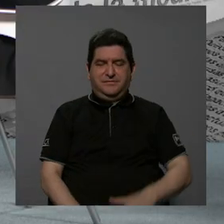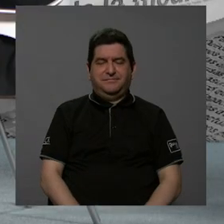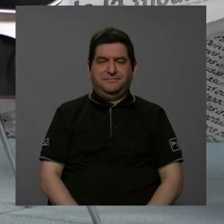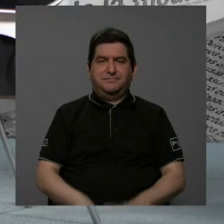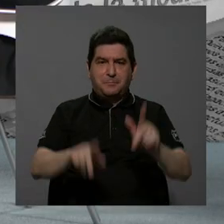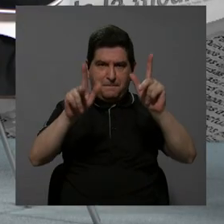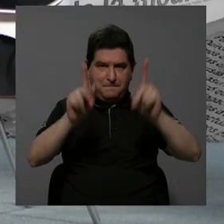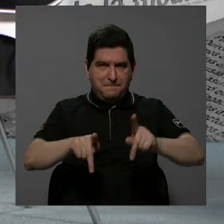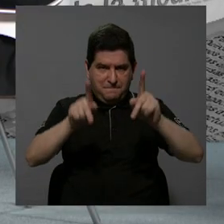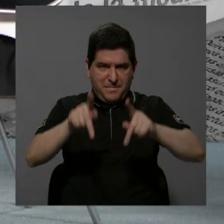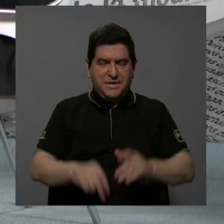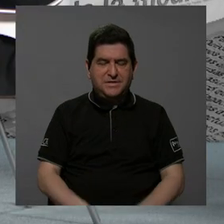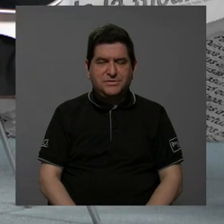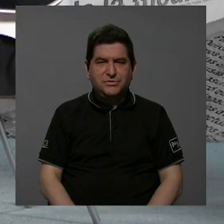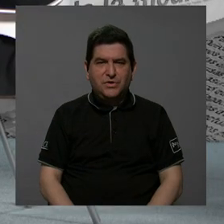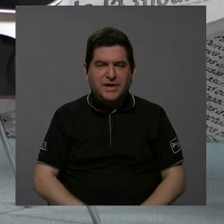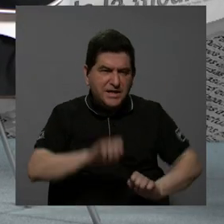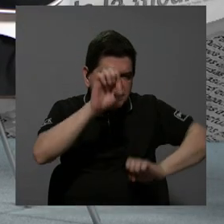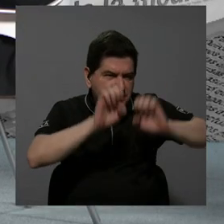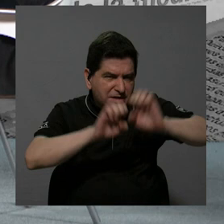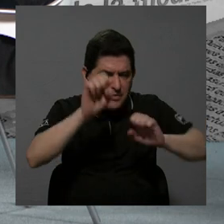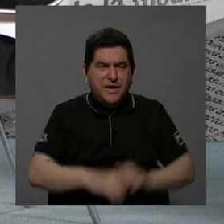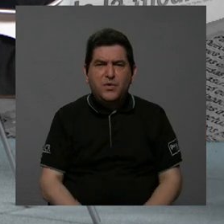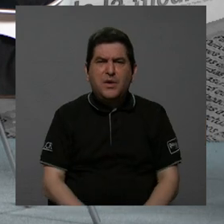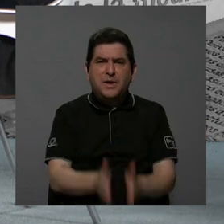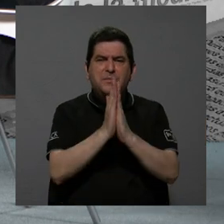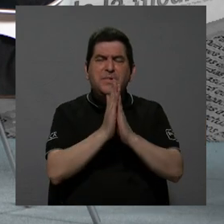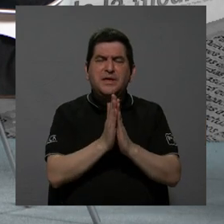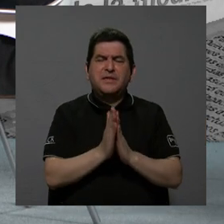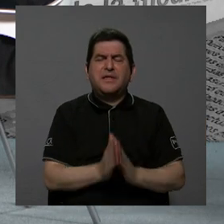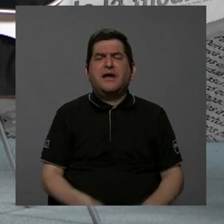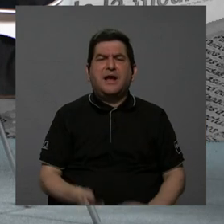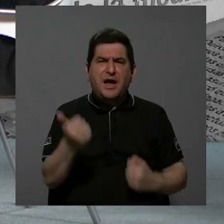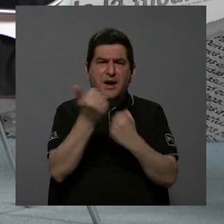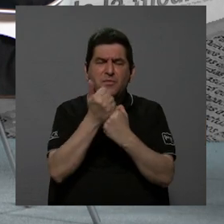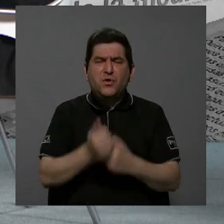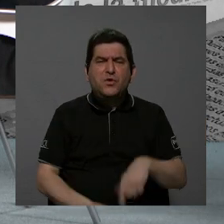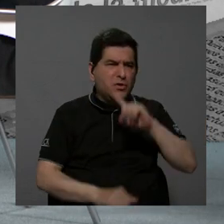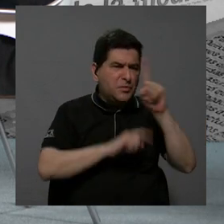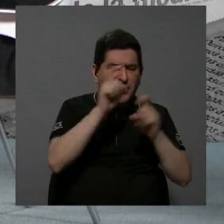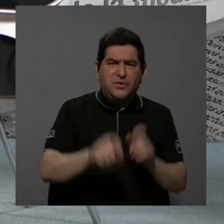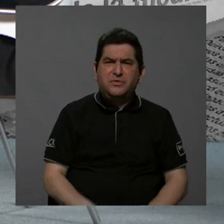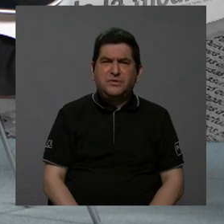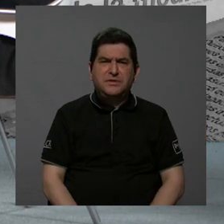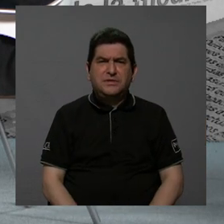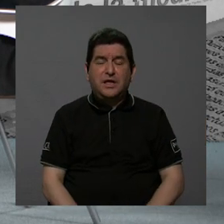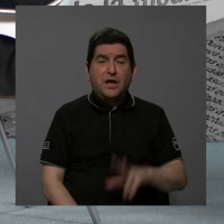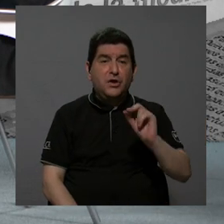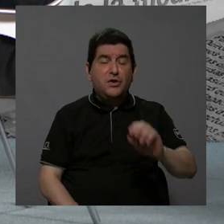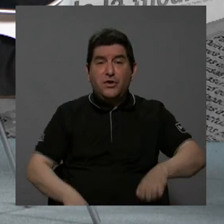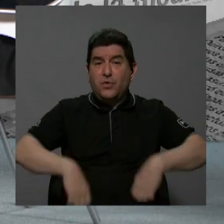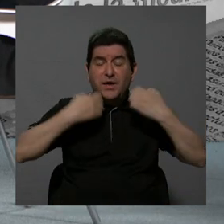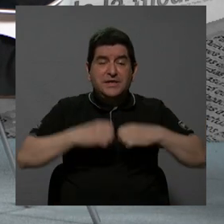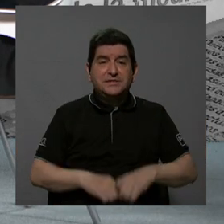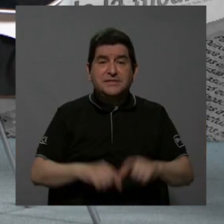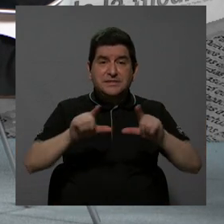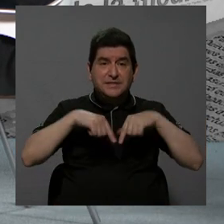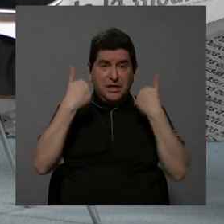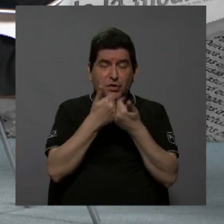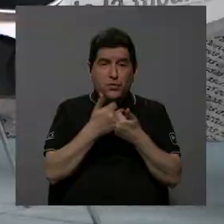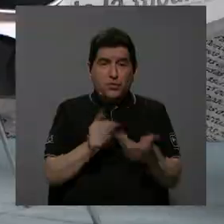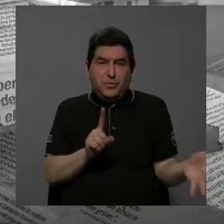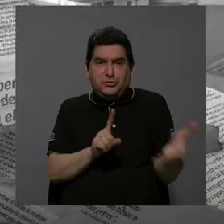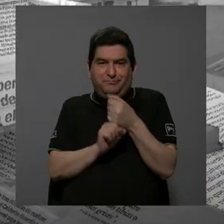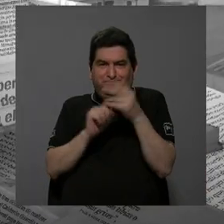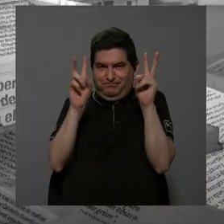hacen, los pares evaluadores nos preguntan, nos piden más apoyo para que no haya generaciones, a veces hay generaciones atrapadas, lo tuvimos en el